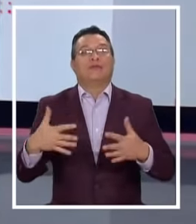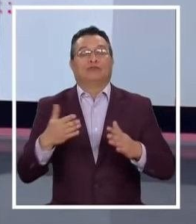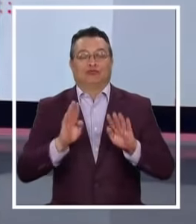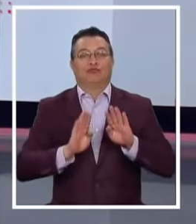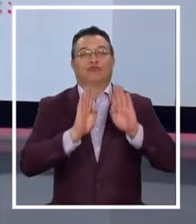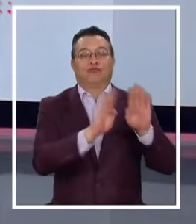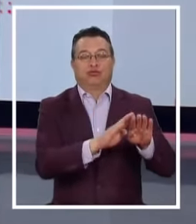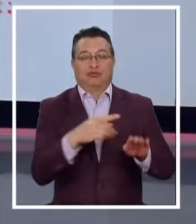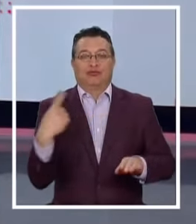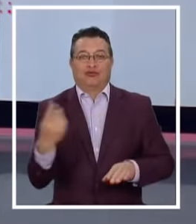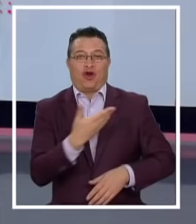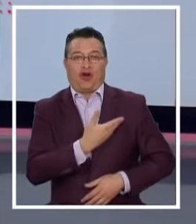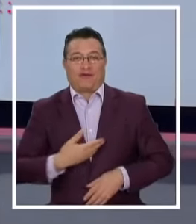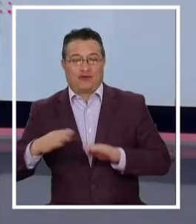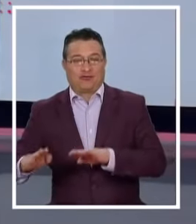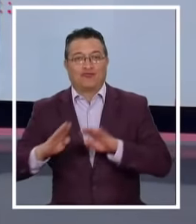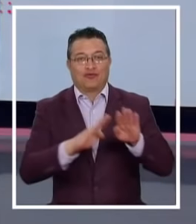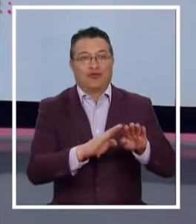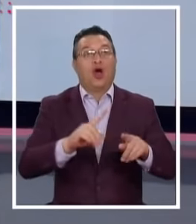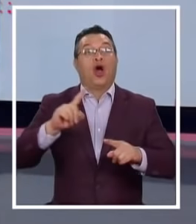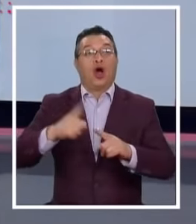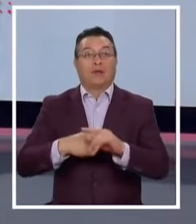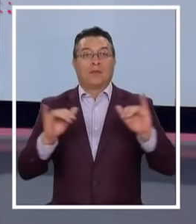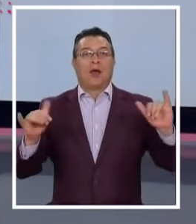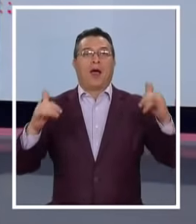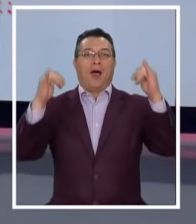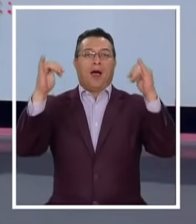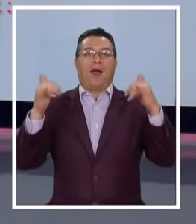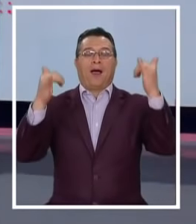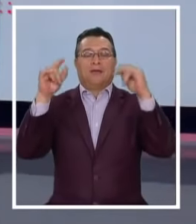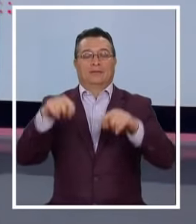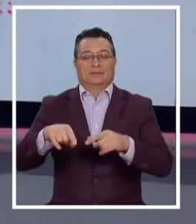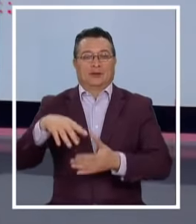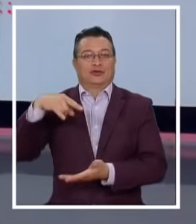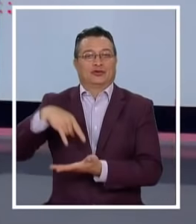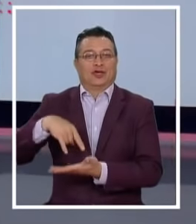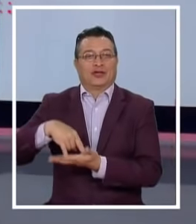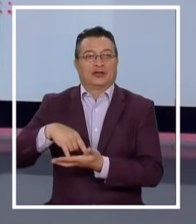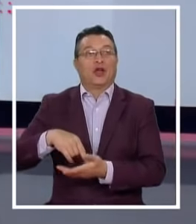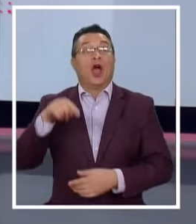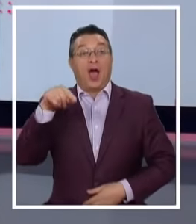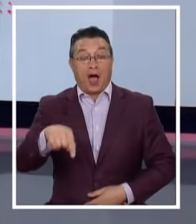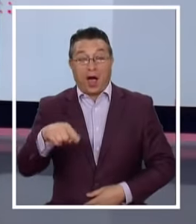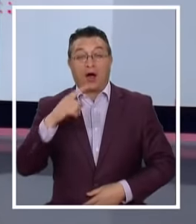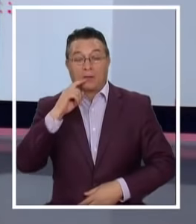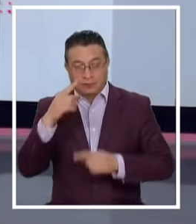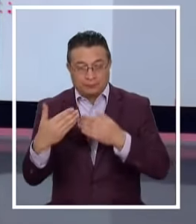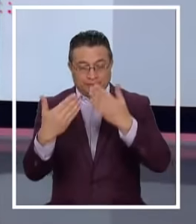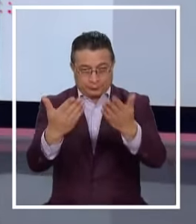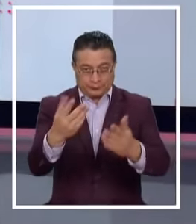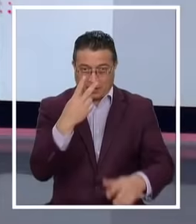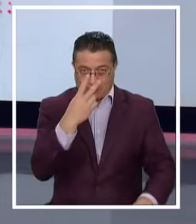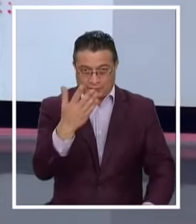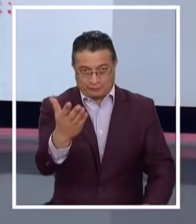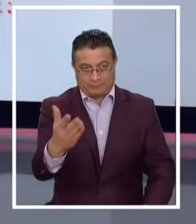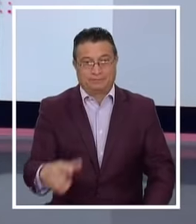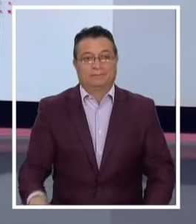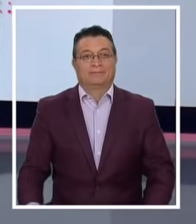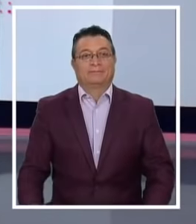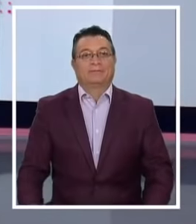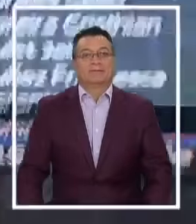oficialista Lo que provocó nuevas celebraciones en el Congreso Nacional El Senado ahora toma la palabra, como nos cuenta Marían Baso